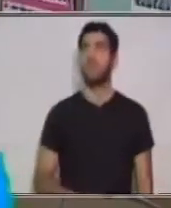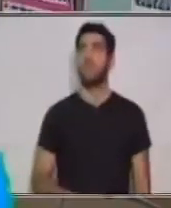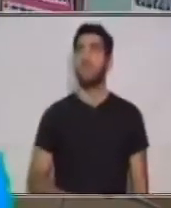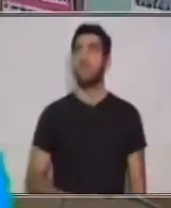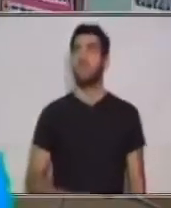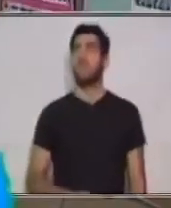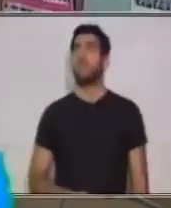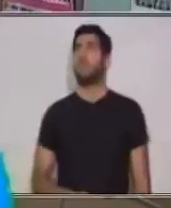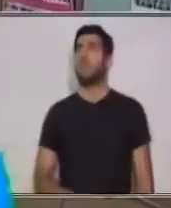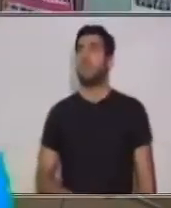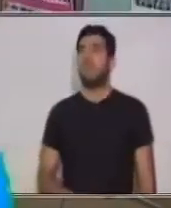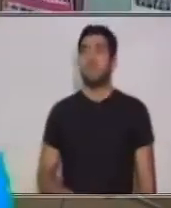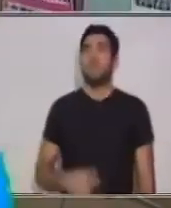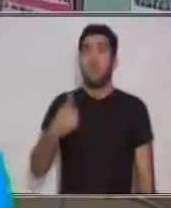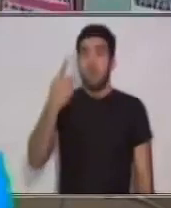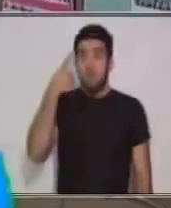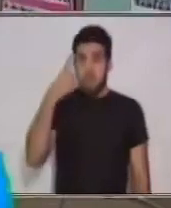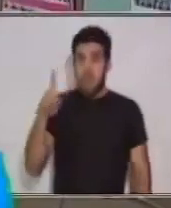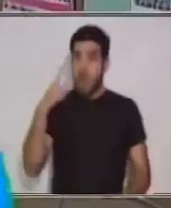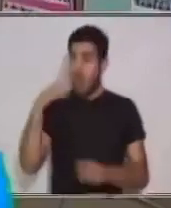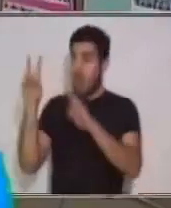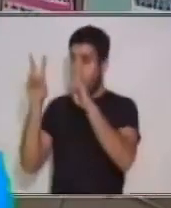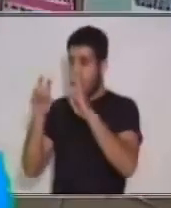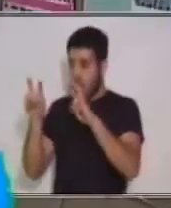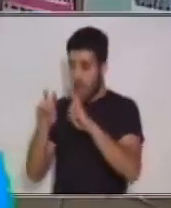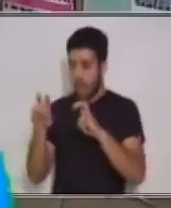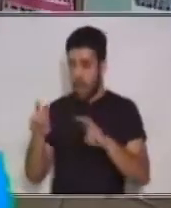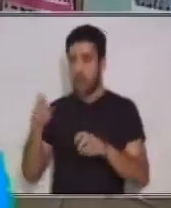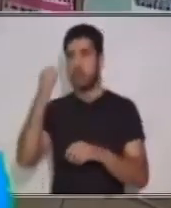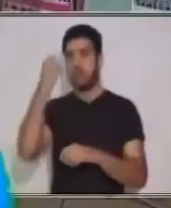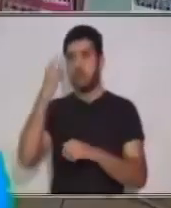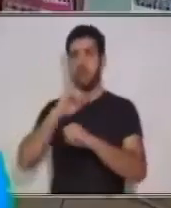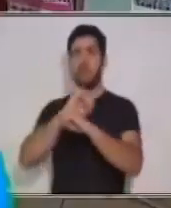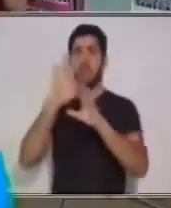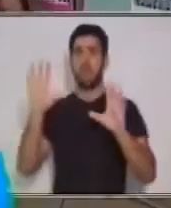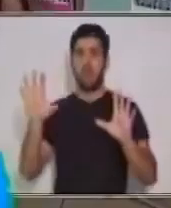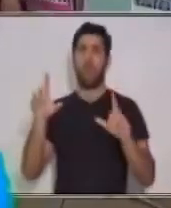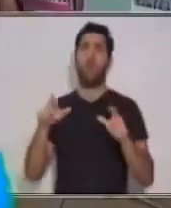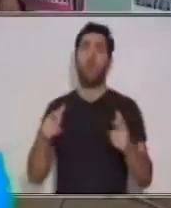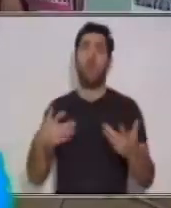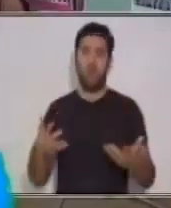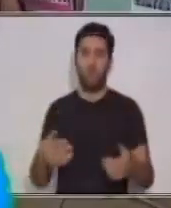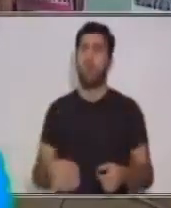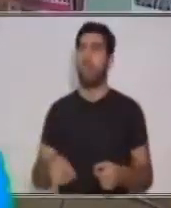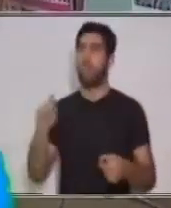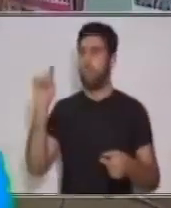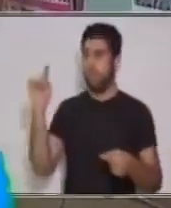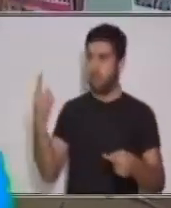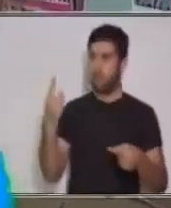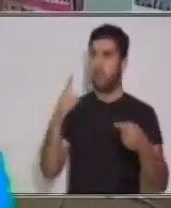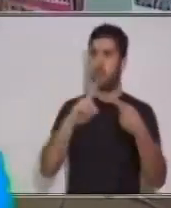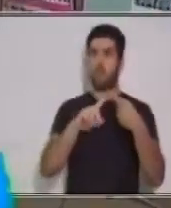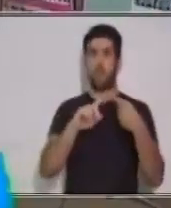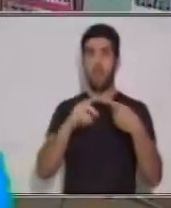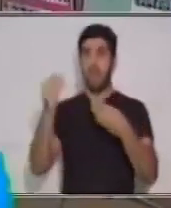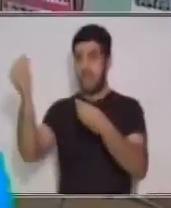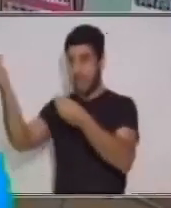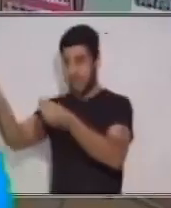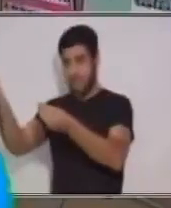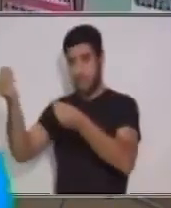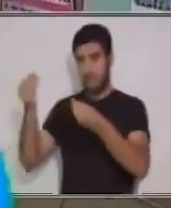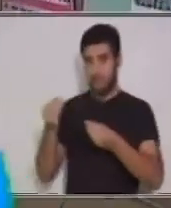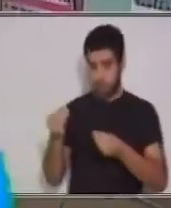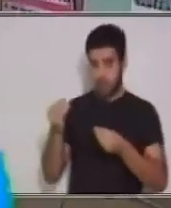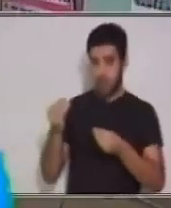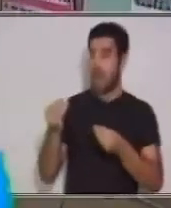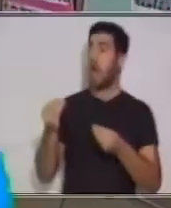pasos. El paso número uno es identificar la fuente de información. En este caso, mi fuente de información